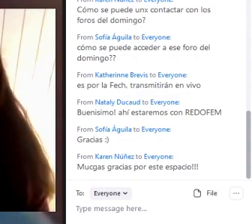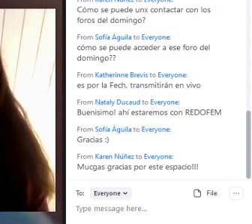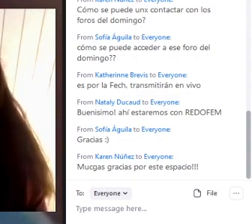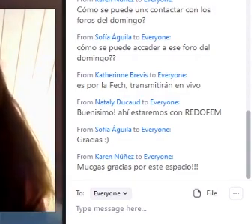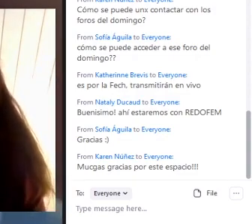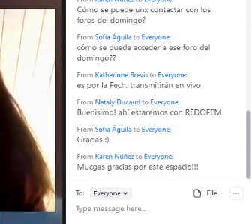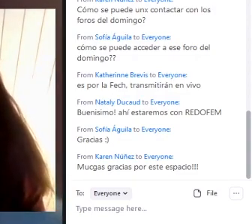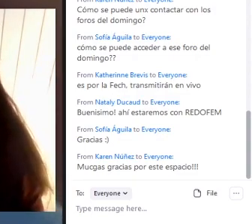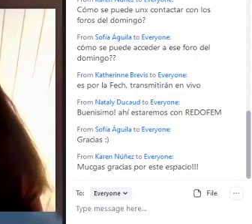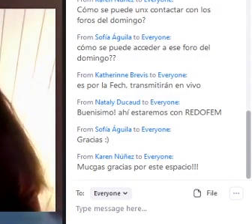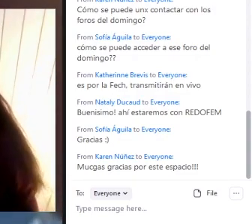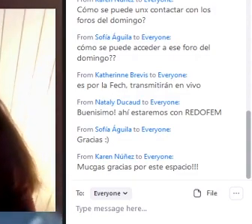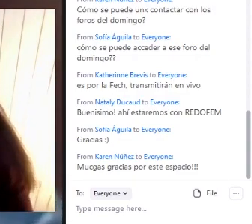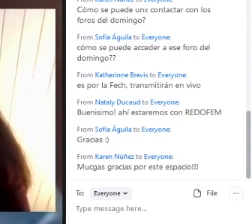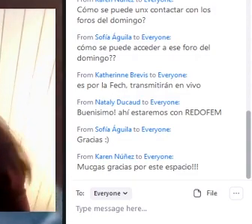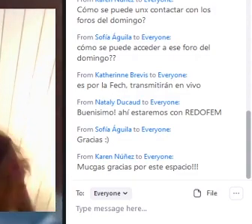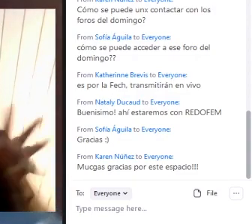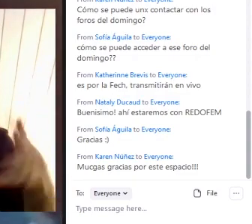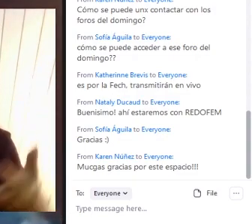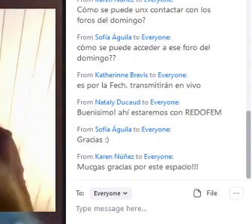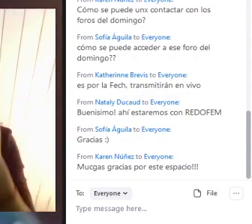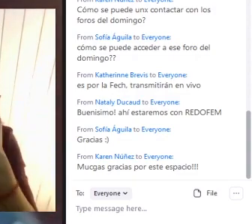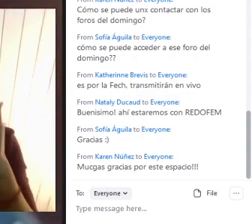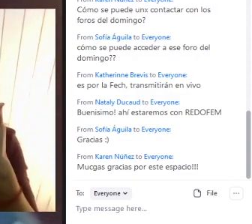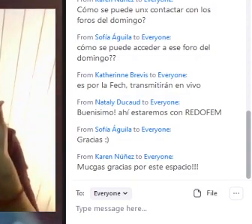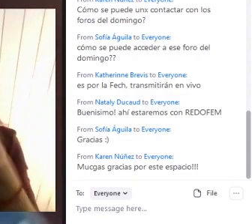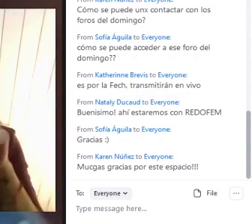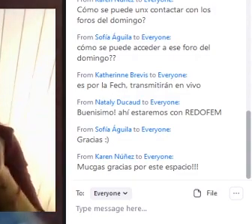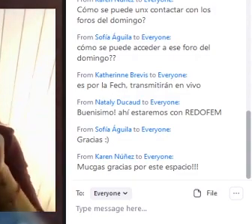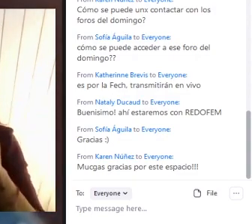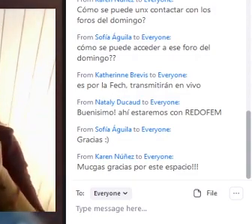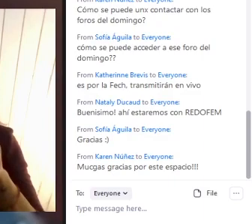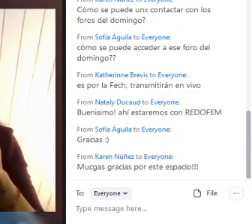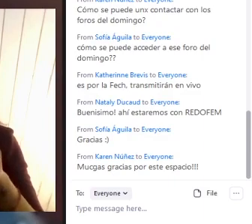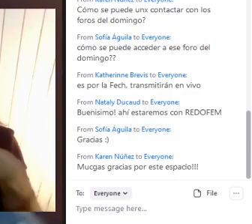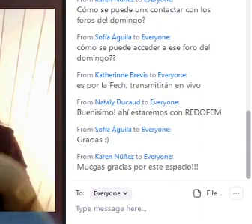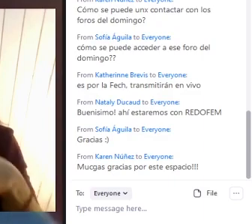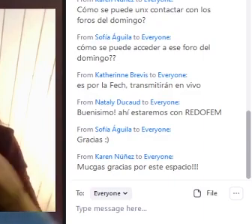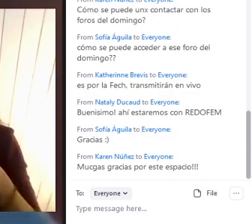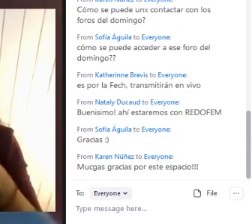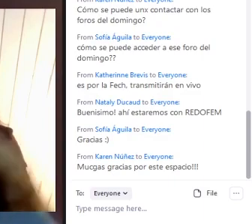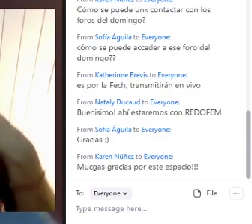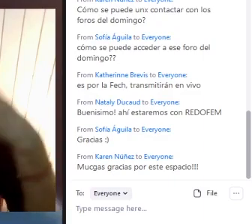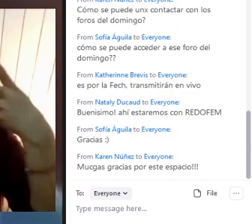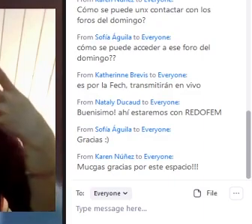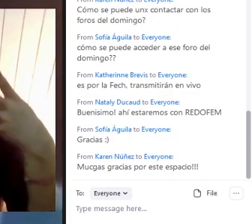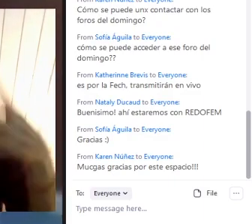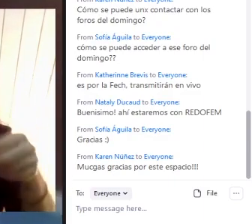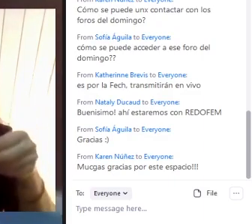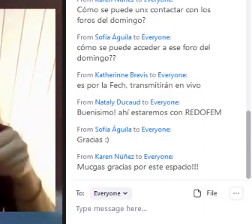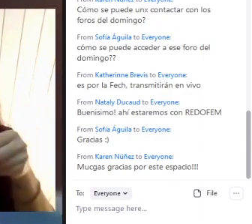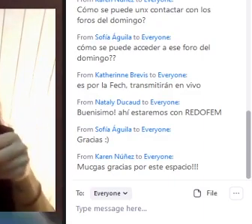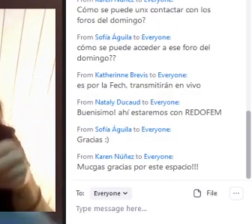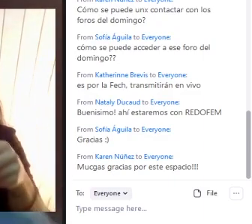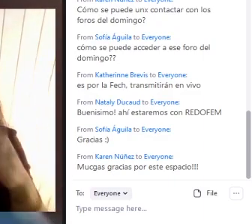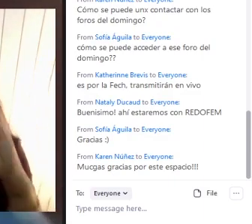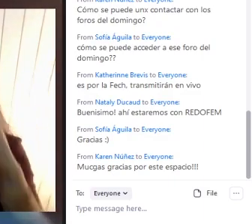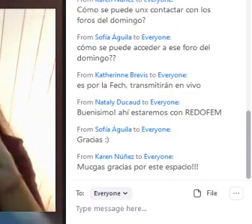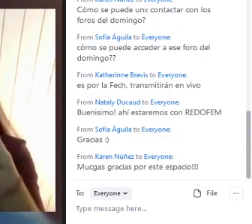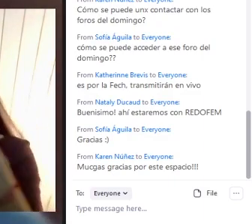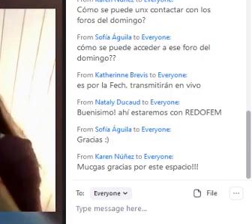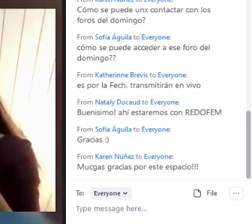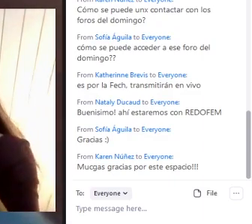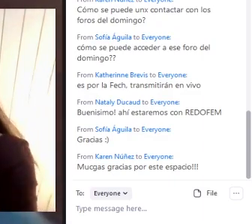contactos Que se formó En el formulario También vamos a enviar Los textos Nos vamos a poner De acuerdo contigo Rosario Igual para enviar La invitación